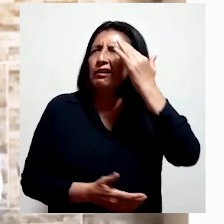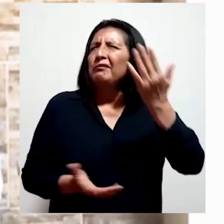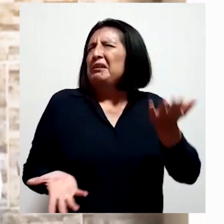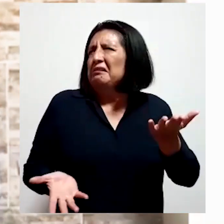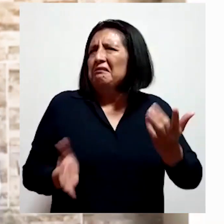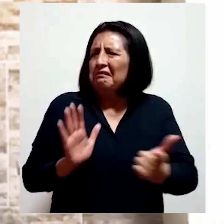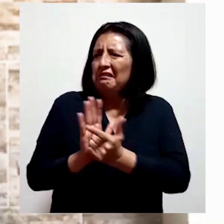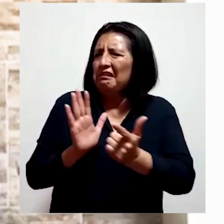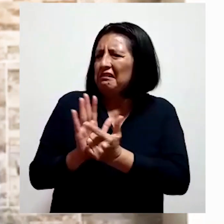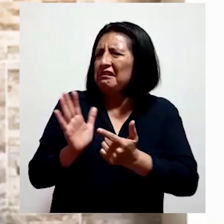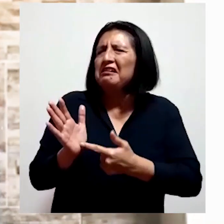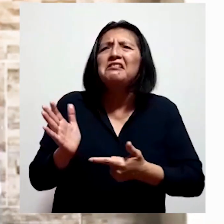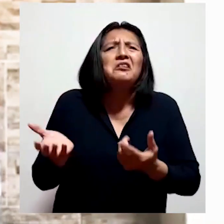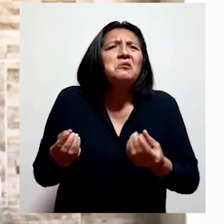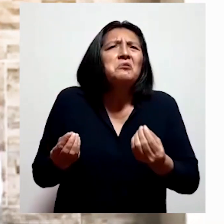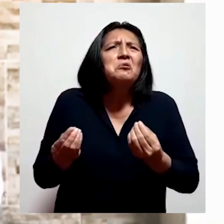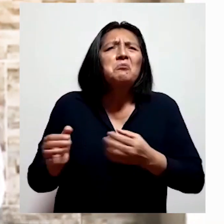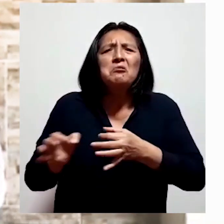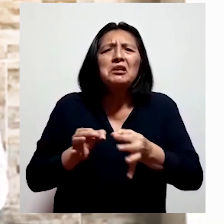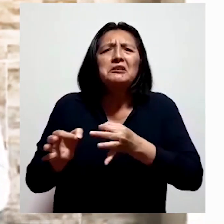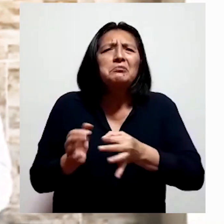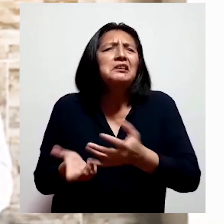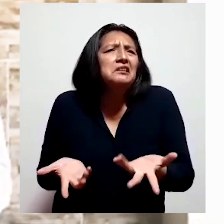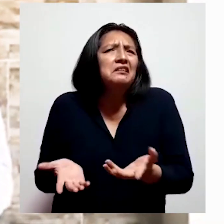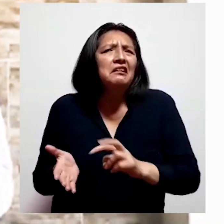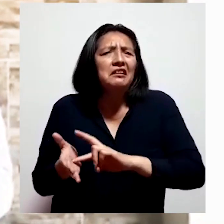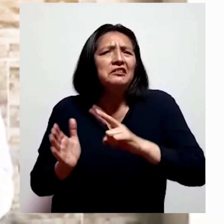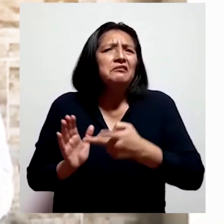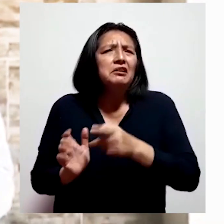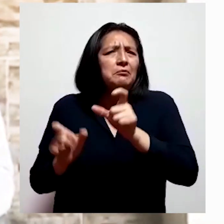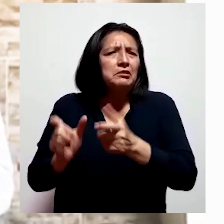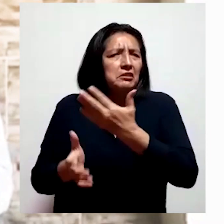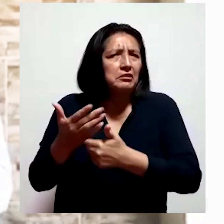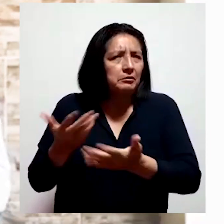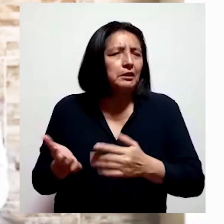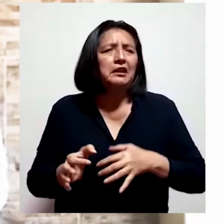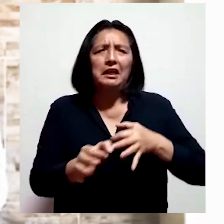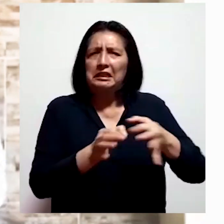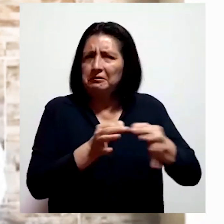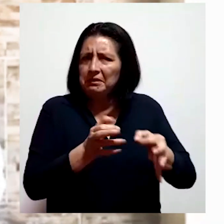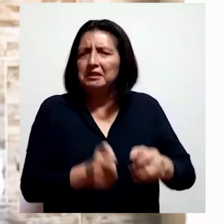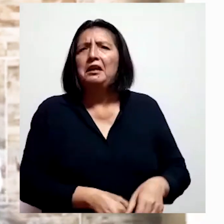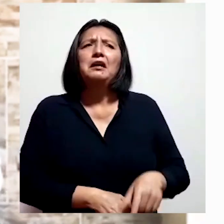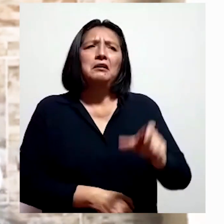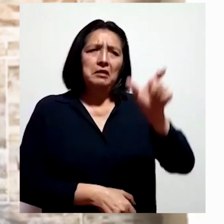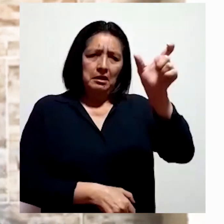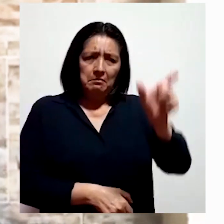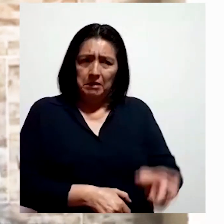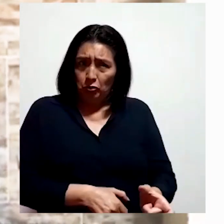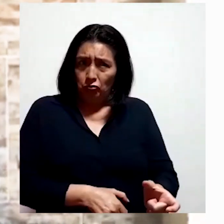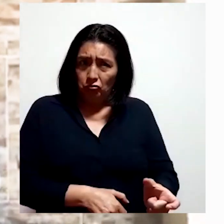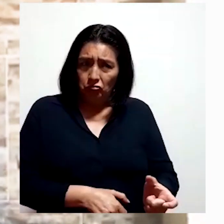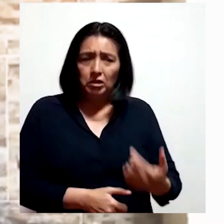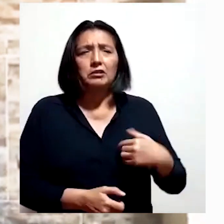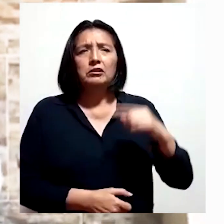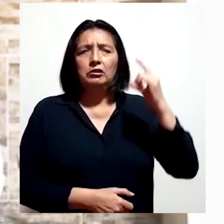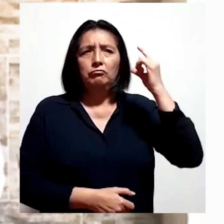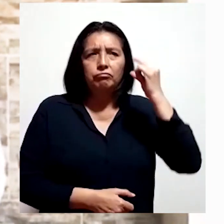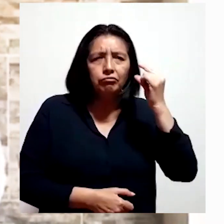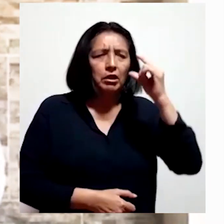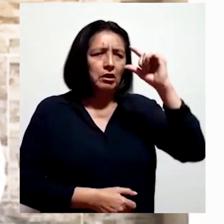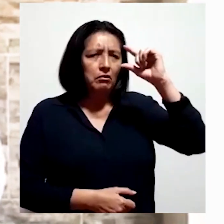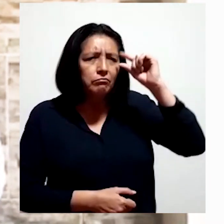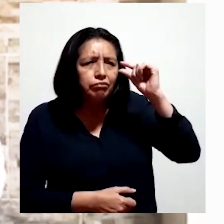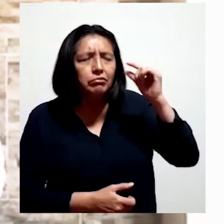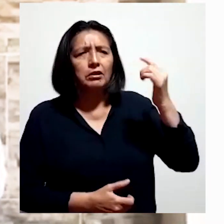saber cómo es que la Ley 29973 define a la persona con discapacidad. Acá menciona que es aquella que tiene una o